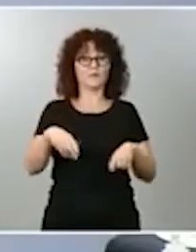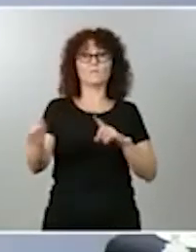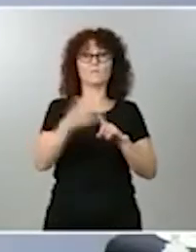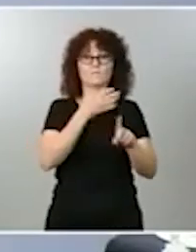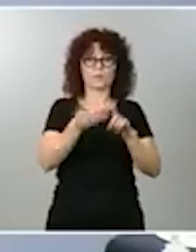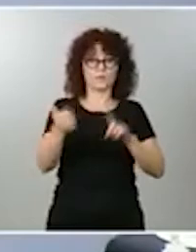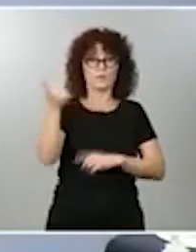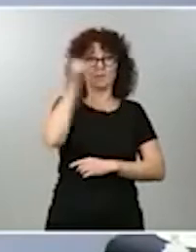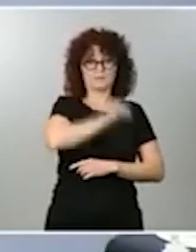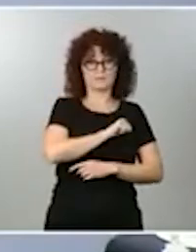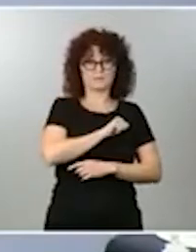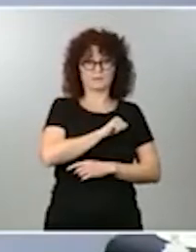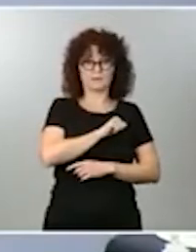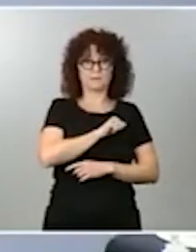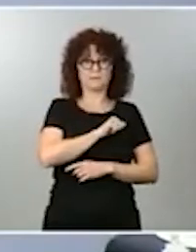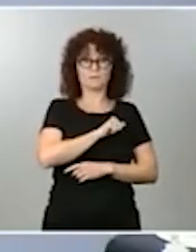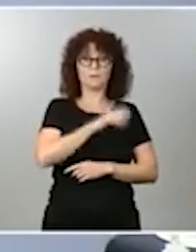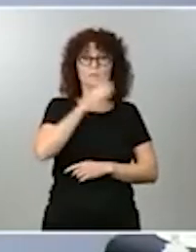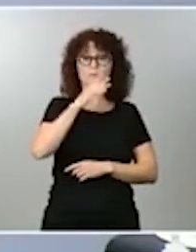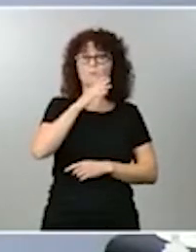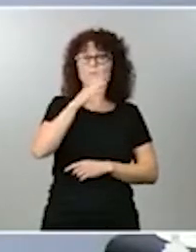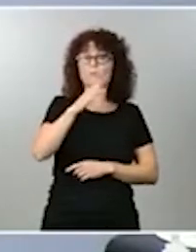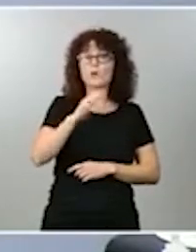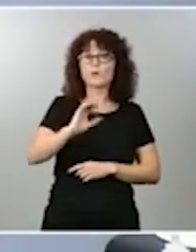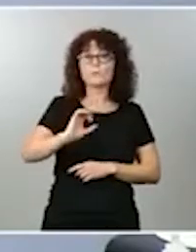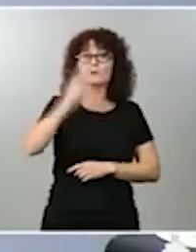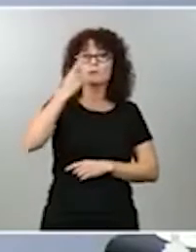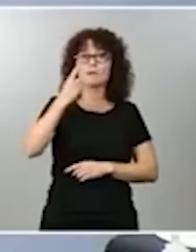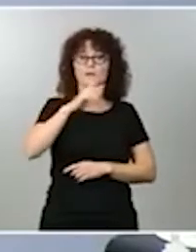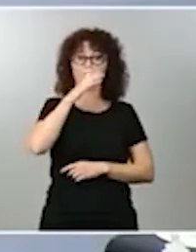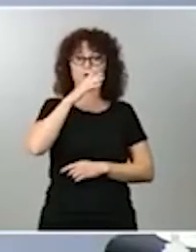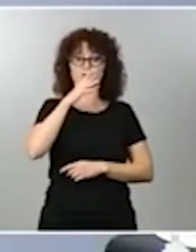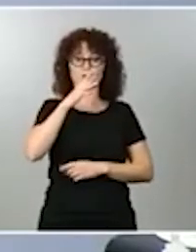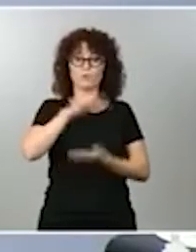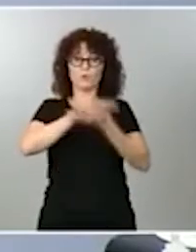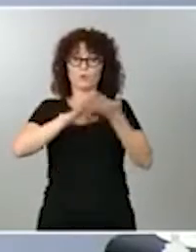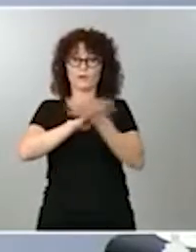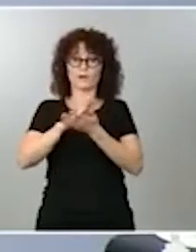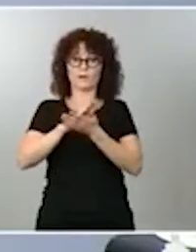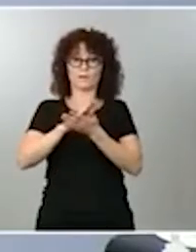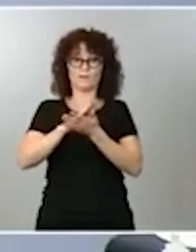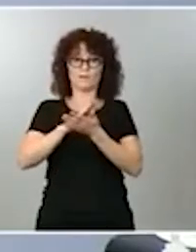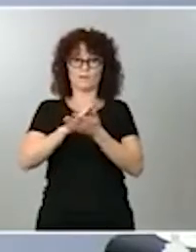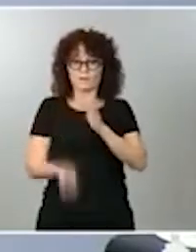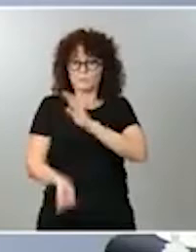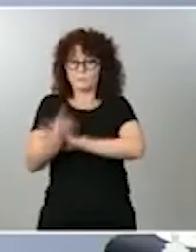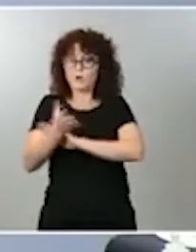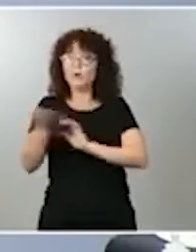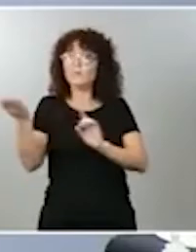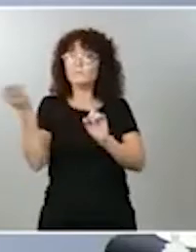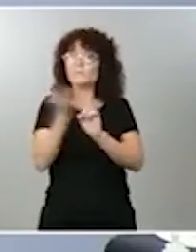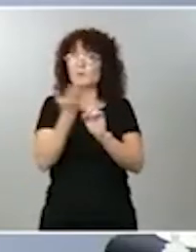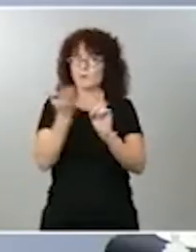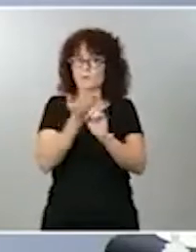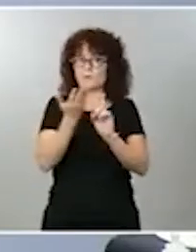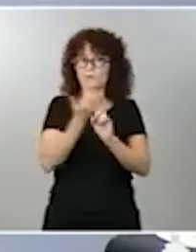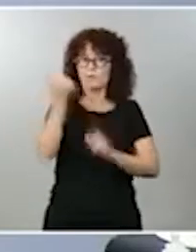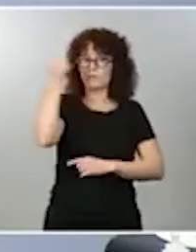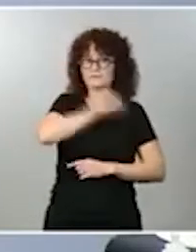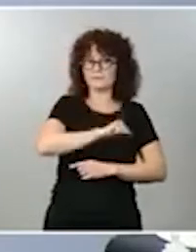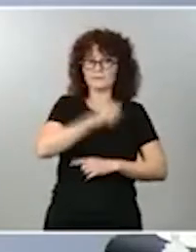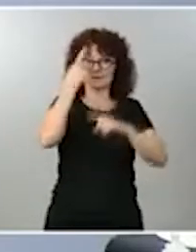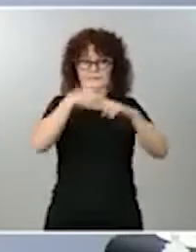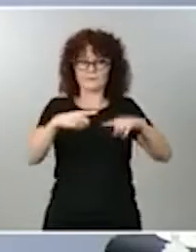las bases más importantes cuando hablamos de violencia machista, del origen de la violencia, por tanto, de los elementos que tenemos que combatir si queremos